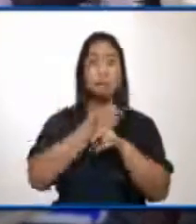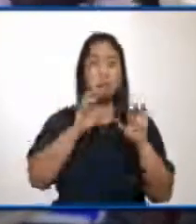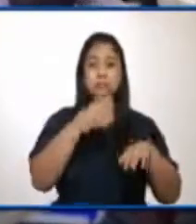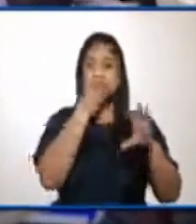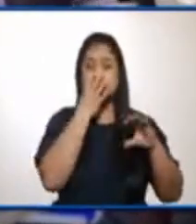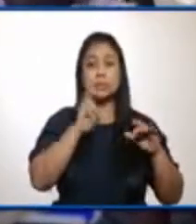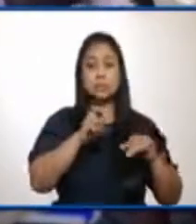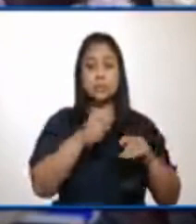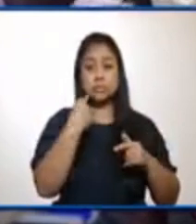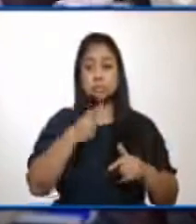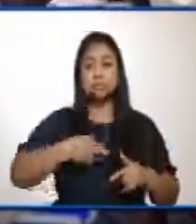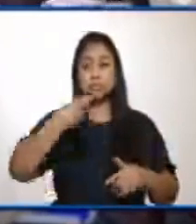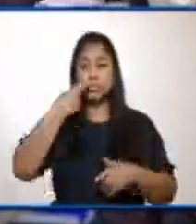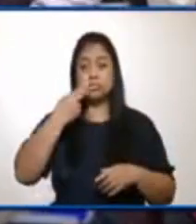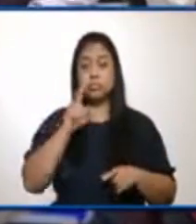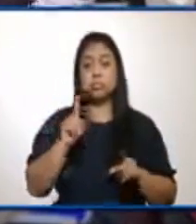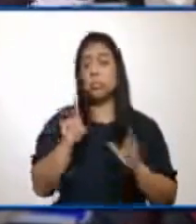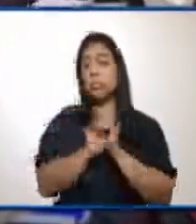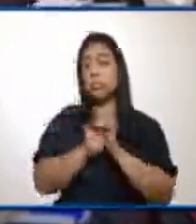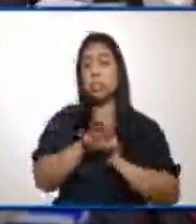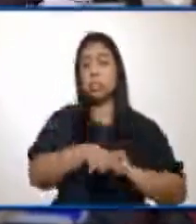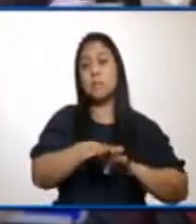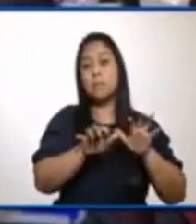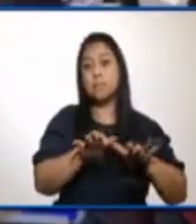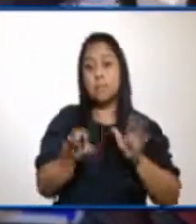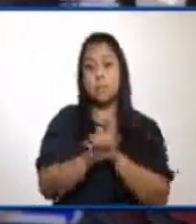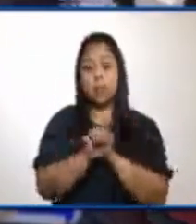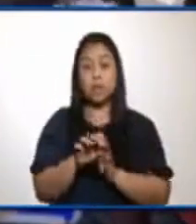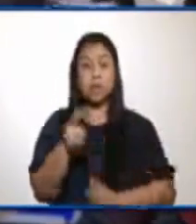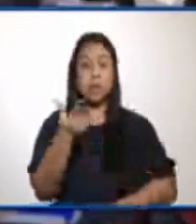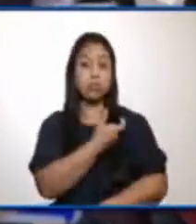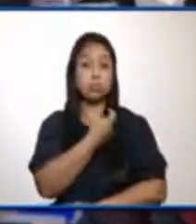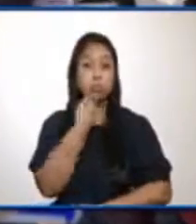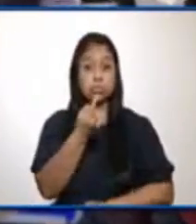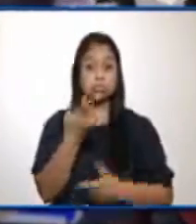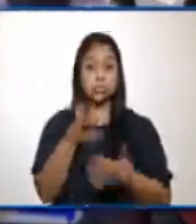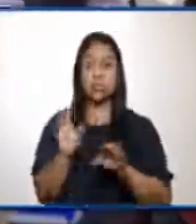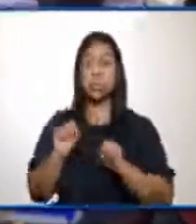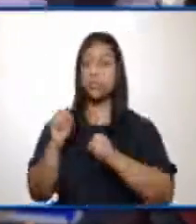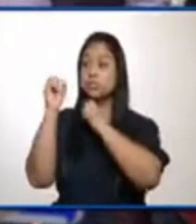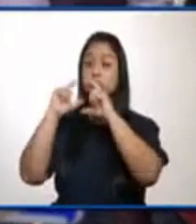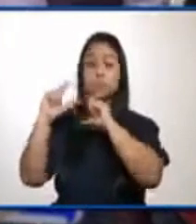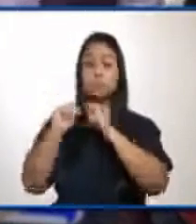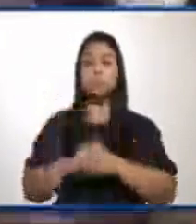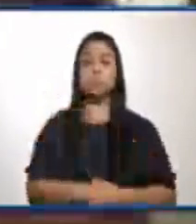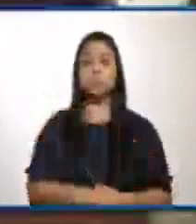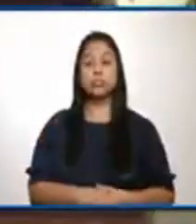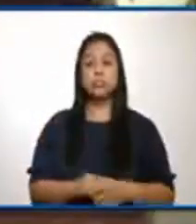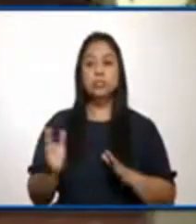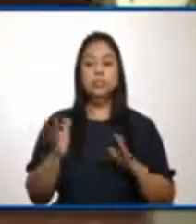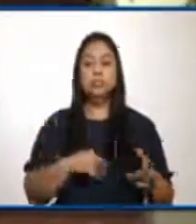teléfono, alguna plataforma para que las personas que tengan duda en cuanto a la vacuna puedan comunicarse. Sí, en efecto,